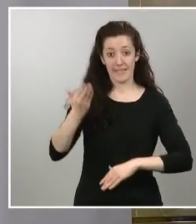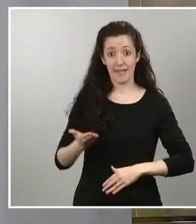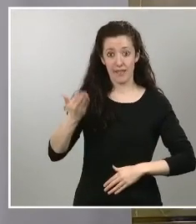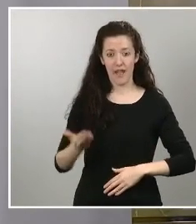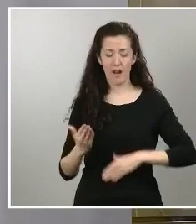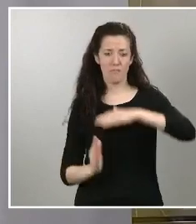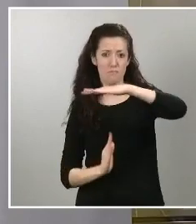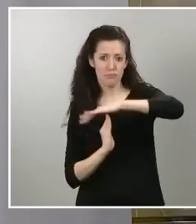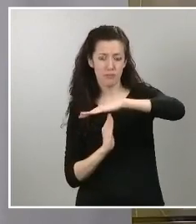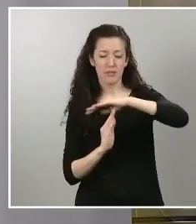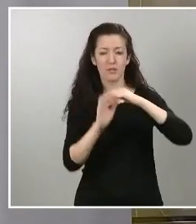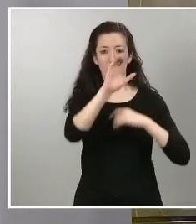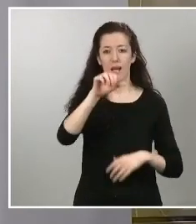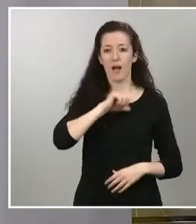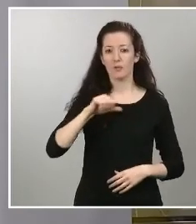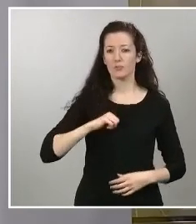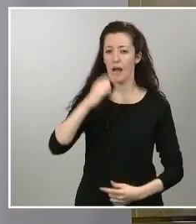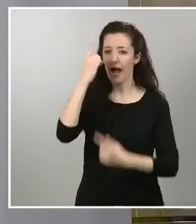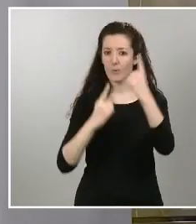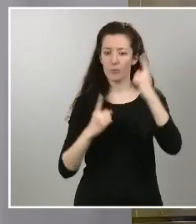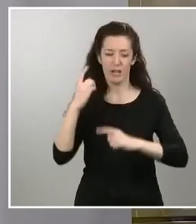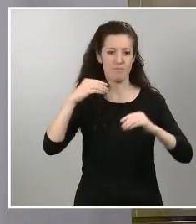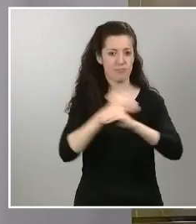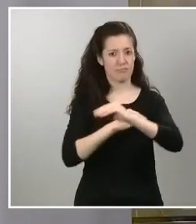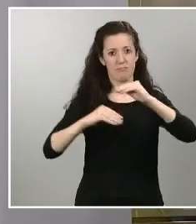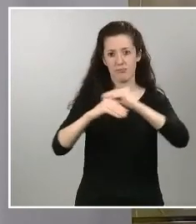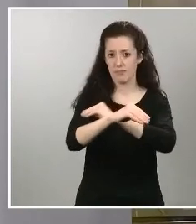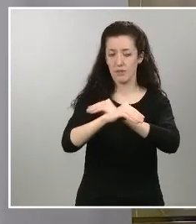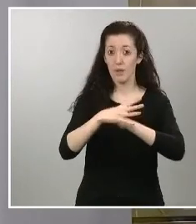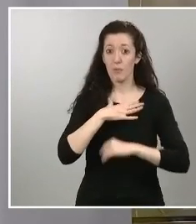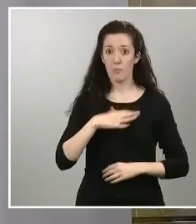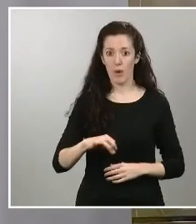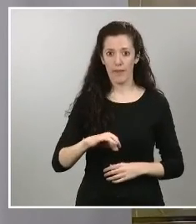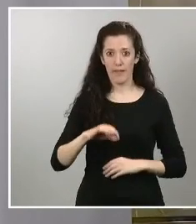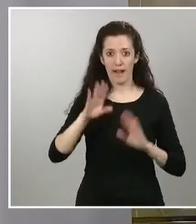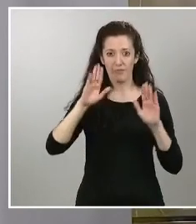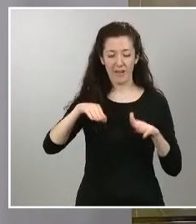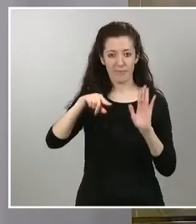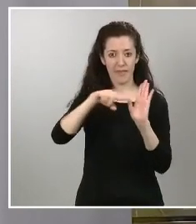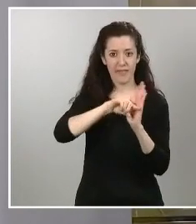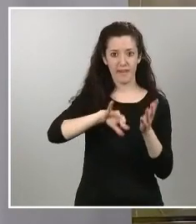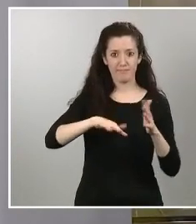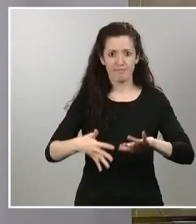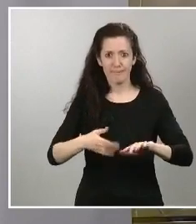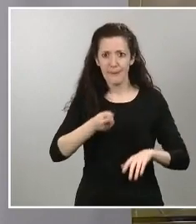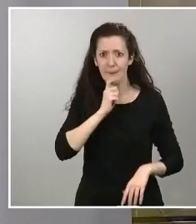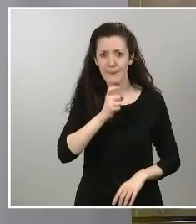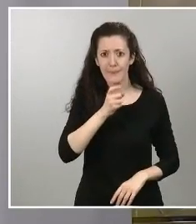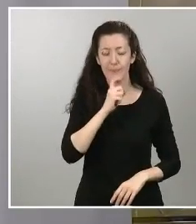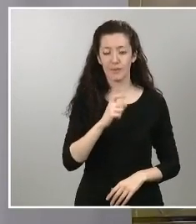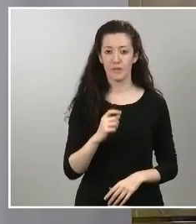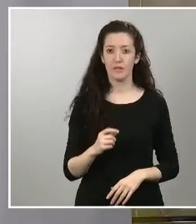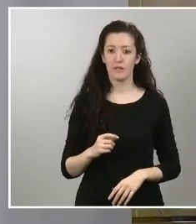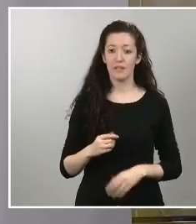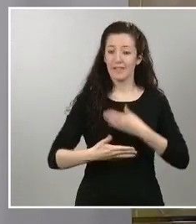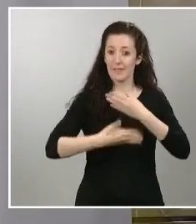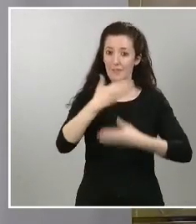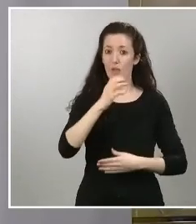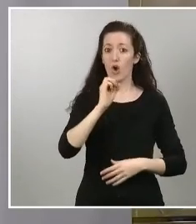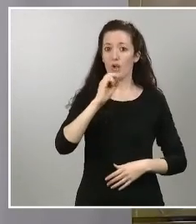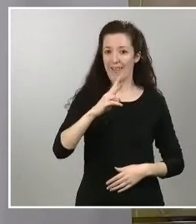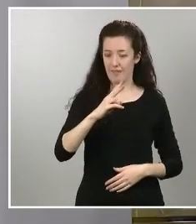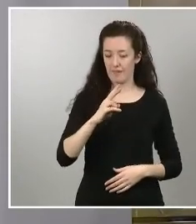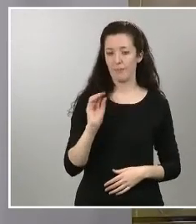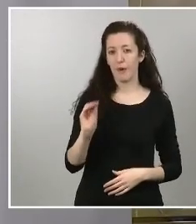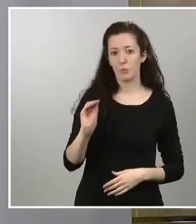en vigor de manera concreta o que diario dice se ha roto hoy la unidad con los presidentes autonómicos y se lo formulo también tal y como